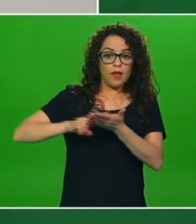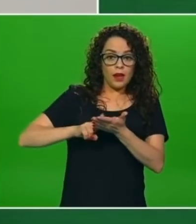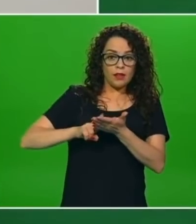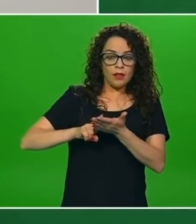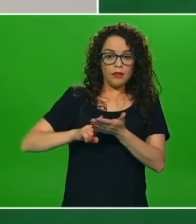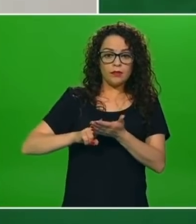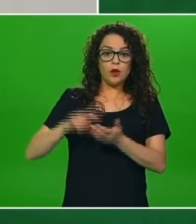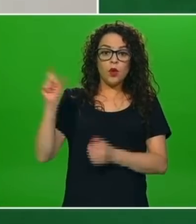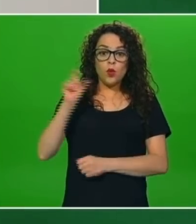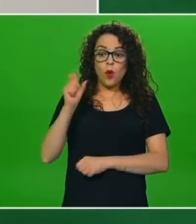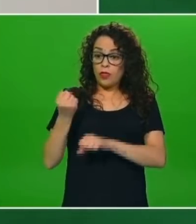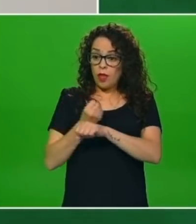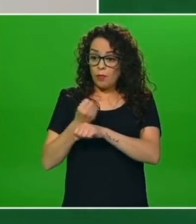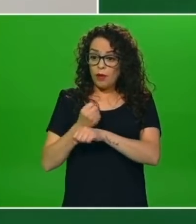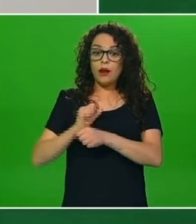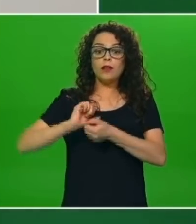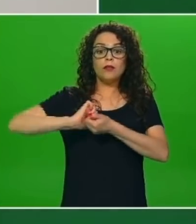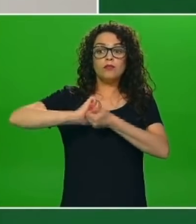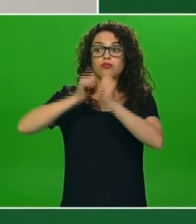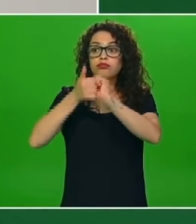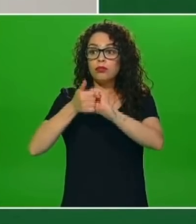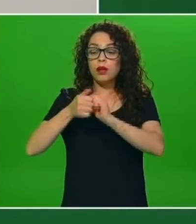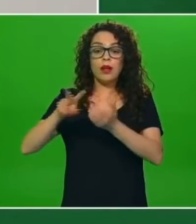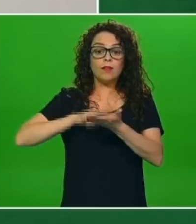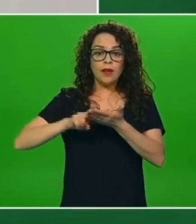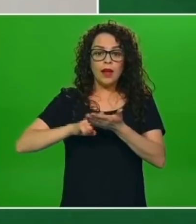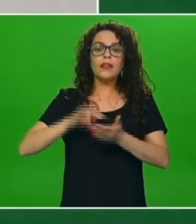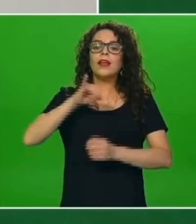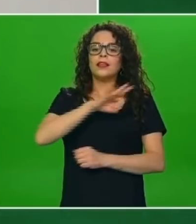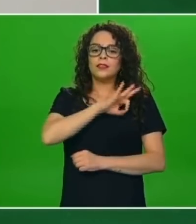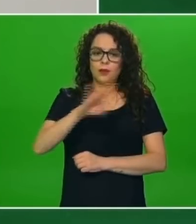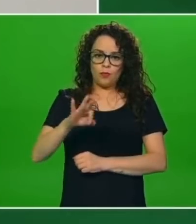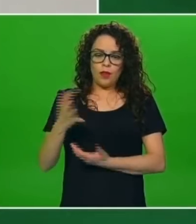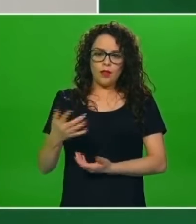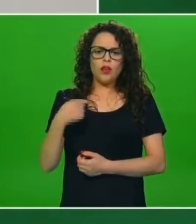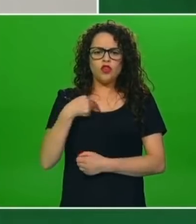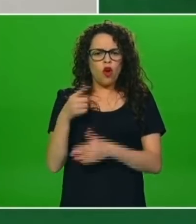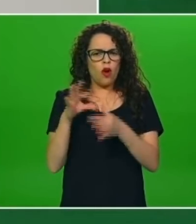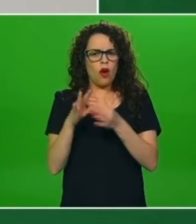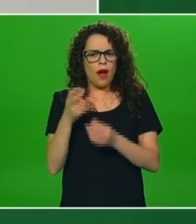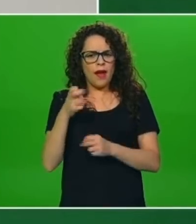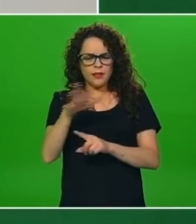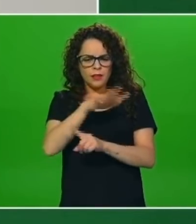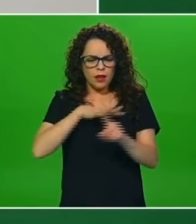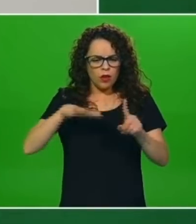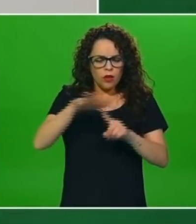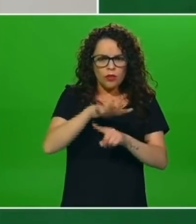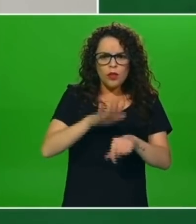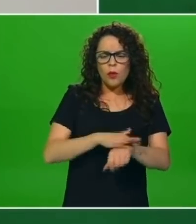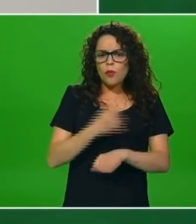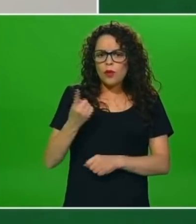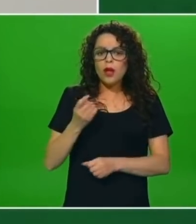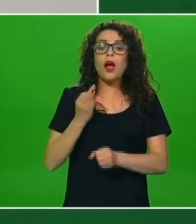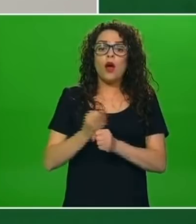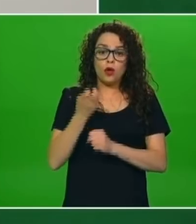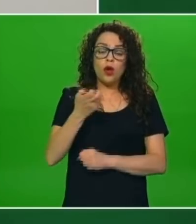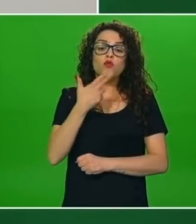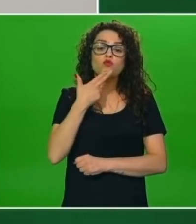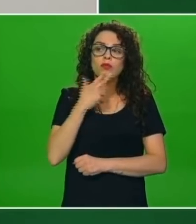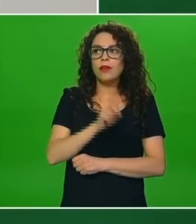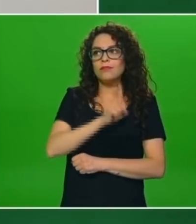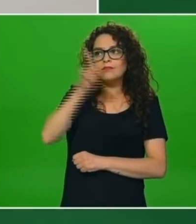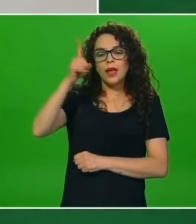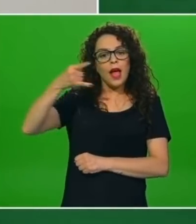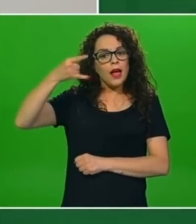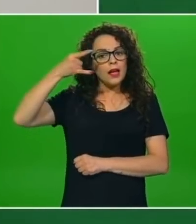condiciones, entonces puedan reiniciar. Hablo de este contexto porque es precisamente el que está utilizando en este momento el estado de Campeche,